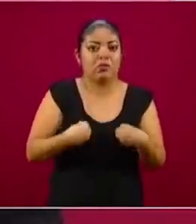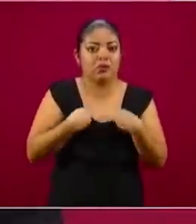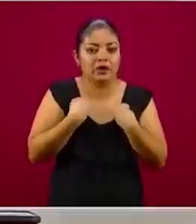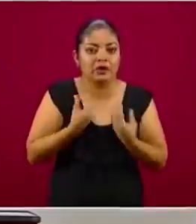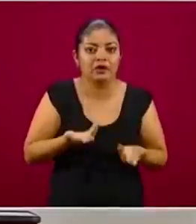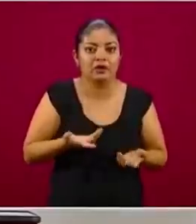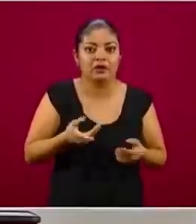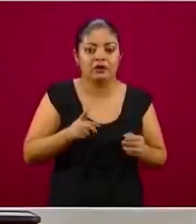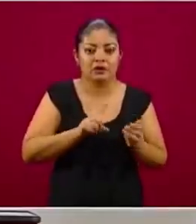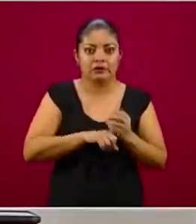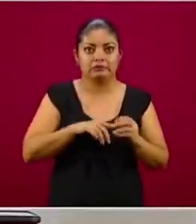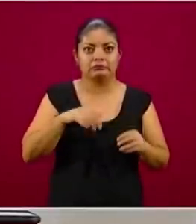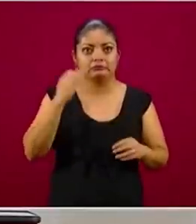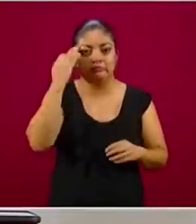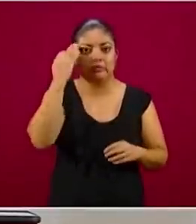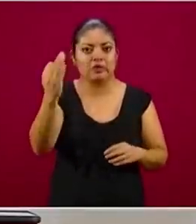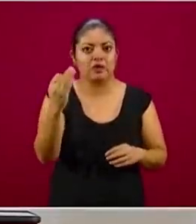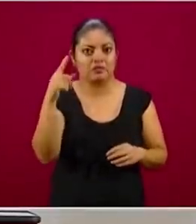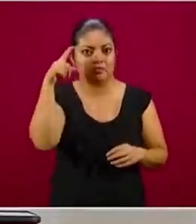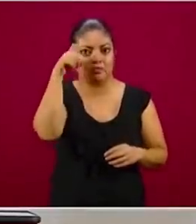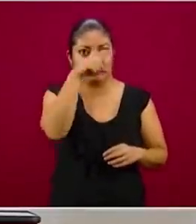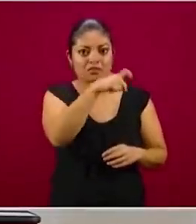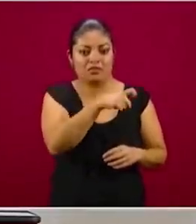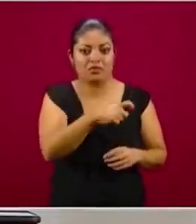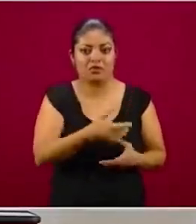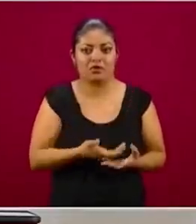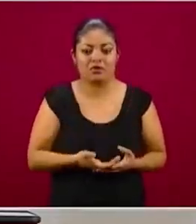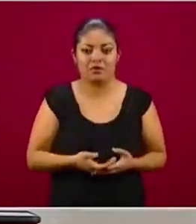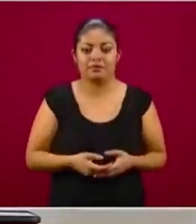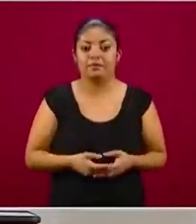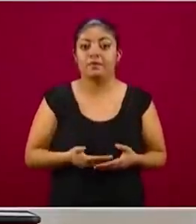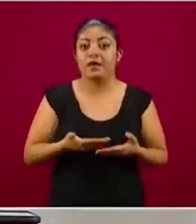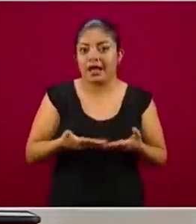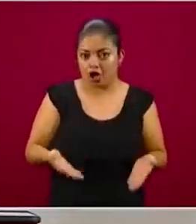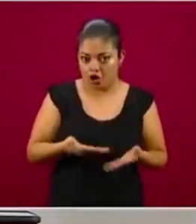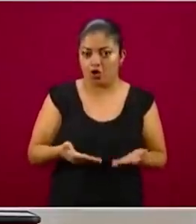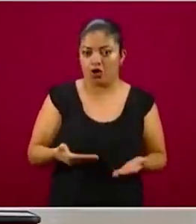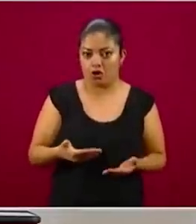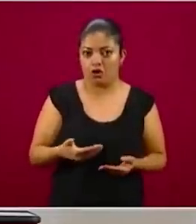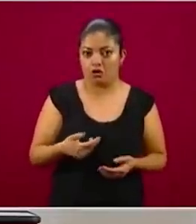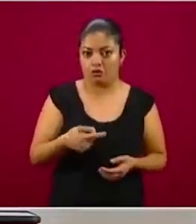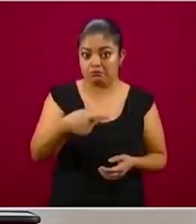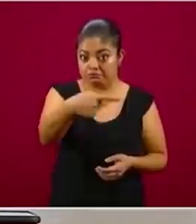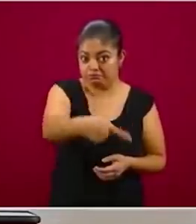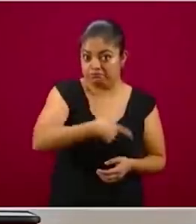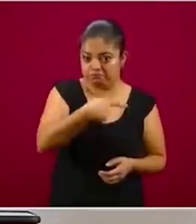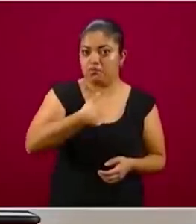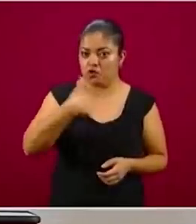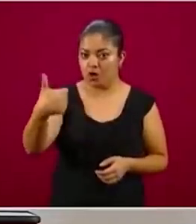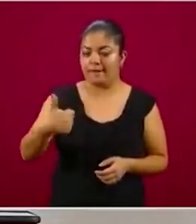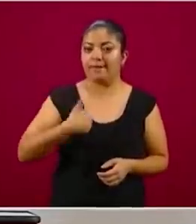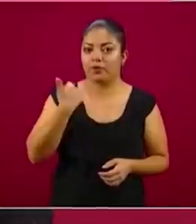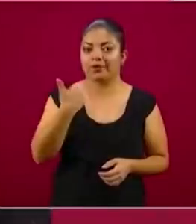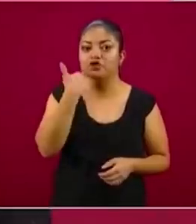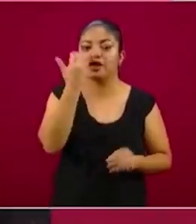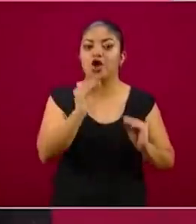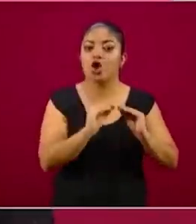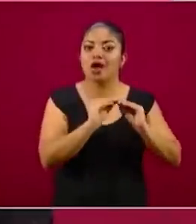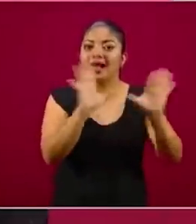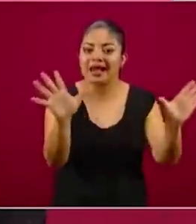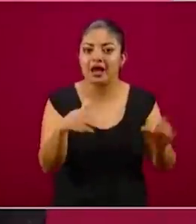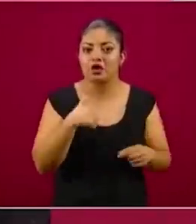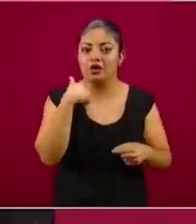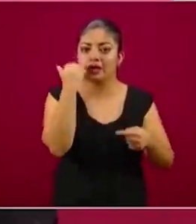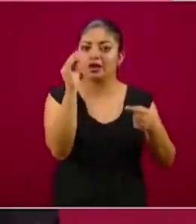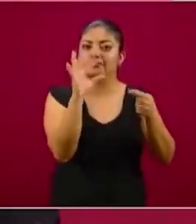personas que estamos viviendo en este país. Ahora, aquí aprovecho la pregunta para hacer aclaraciones, puntualizaciones